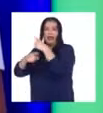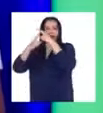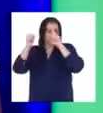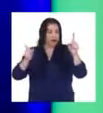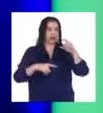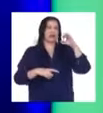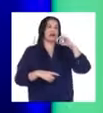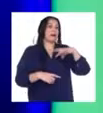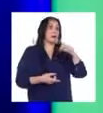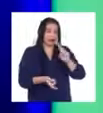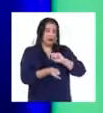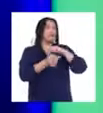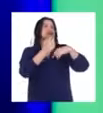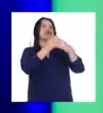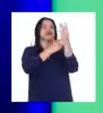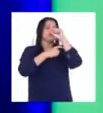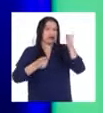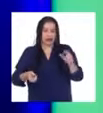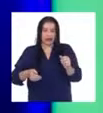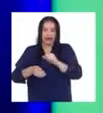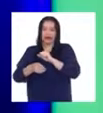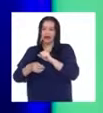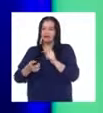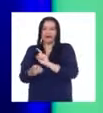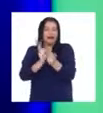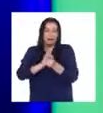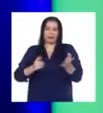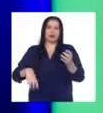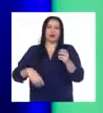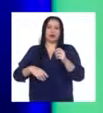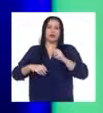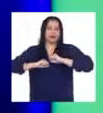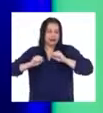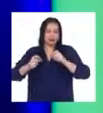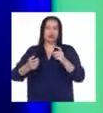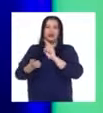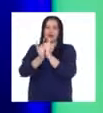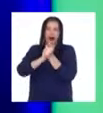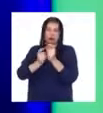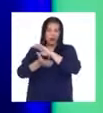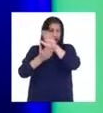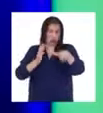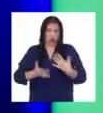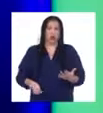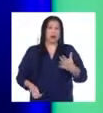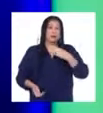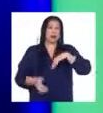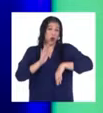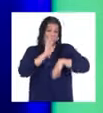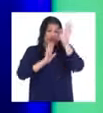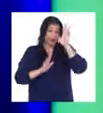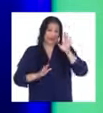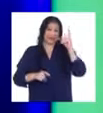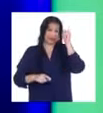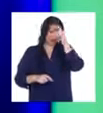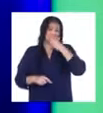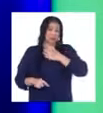rutina, el entrenamiento. Y lo más difícil fue dejar a mi familia.